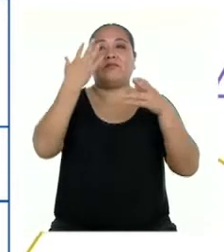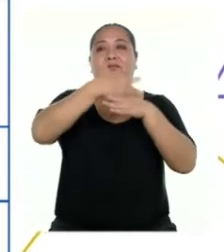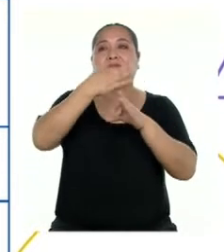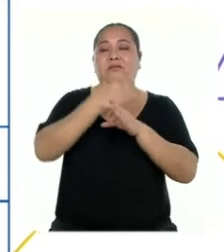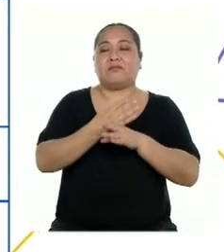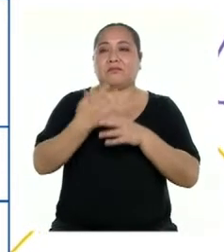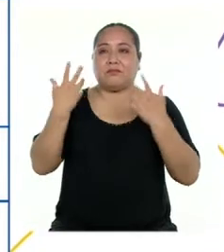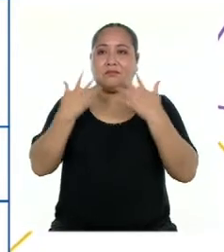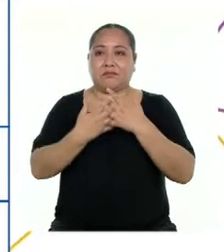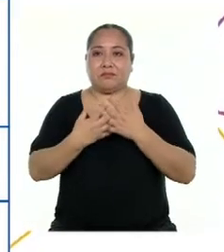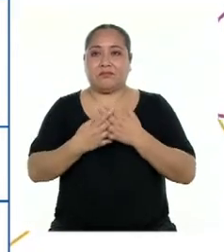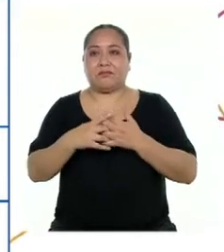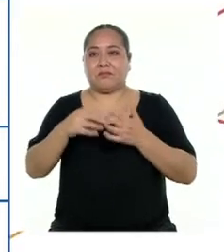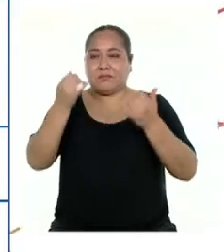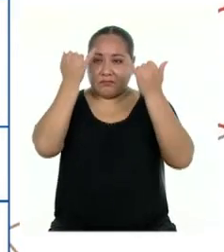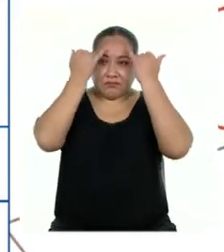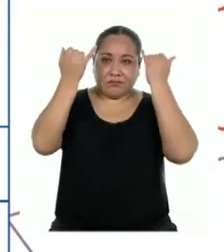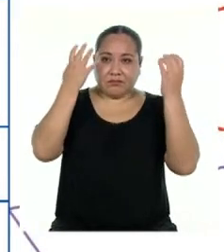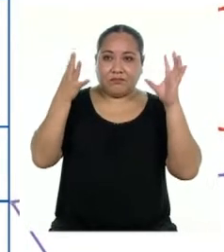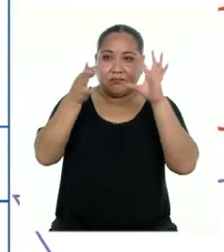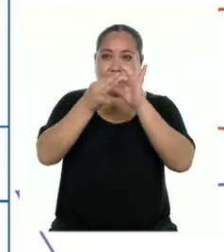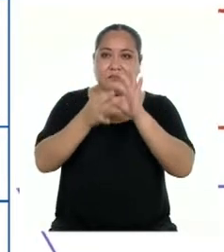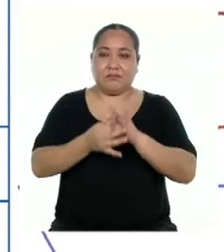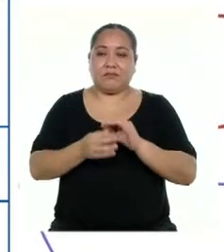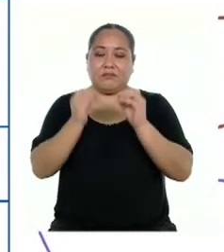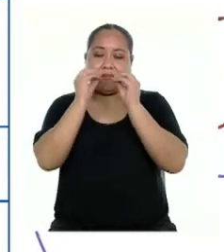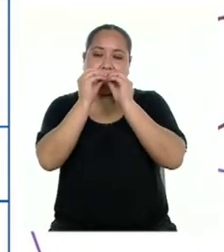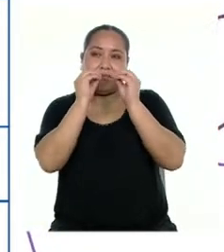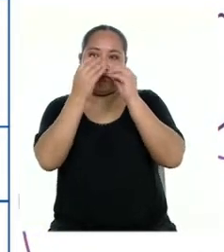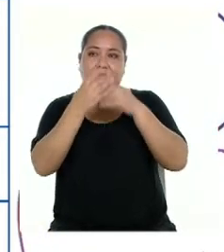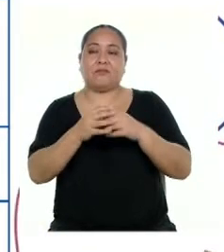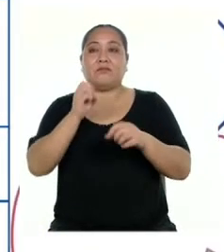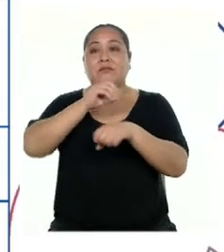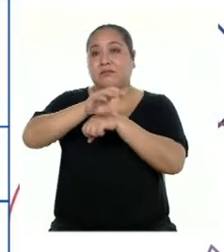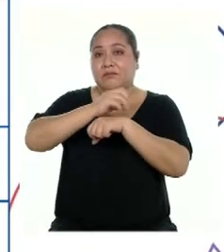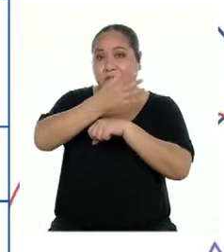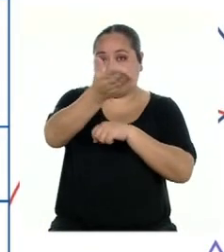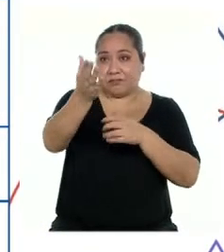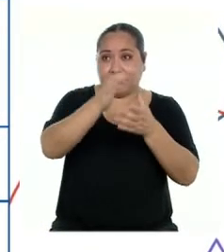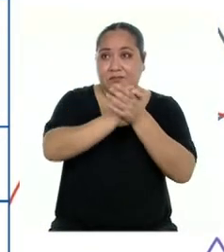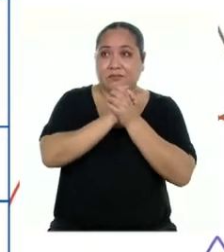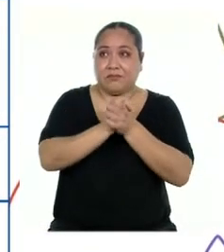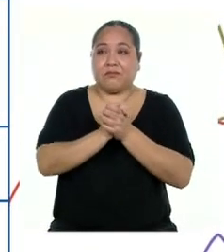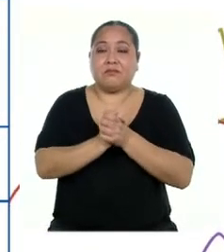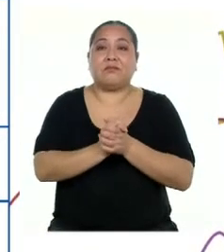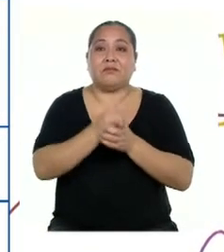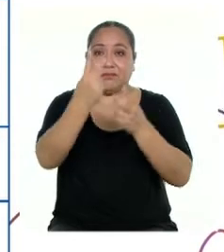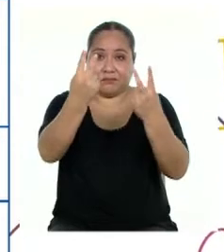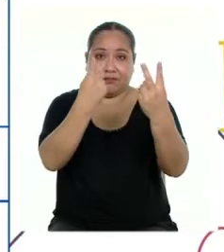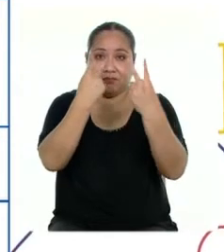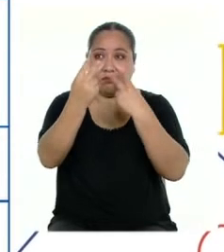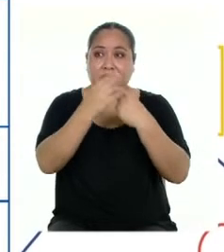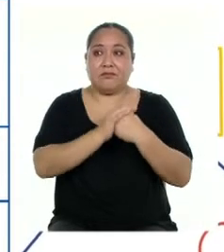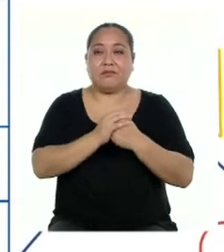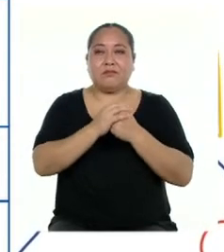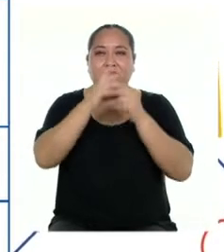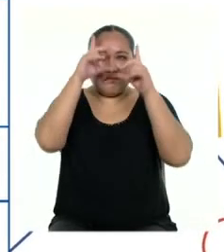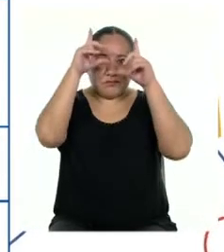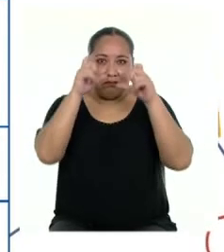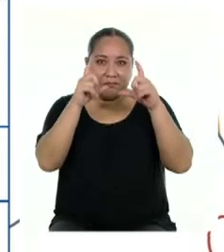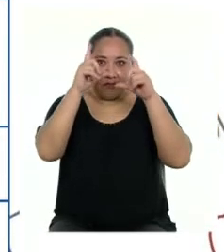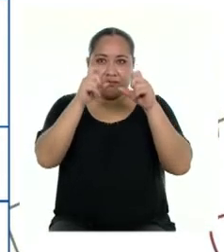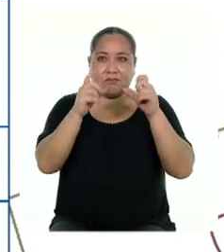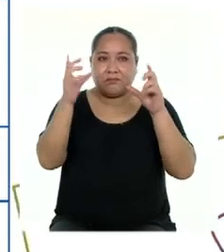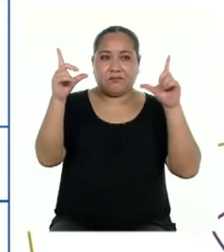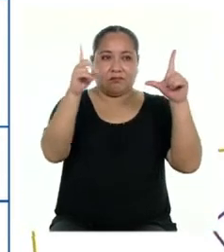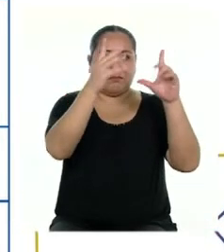cohesión y adecuación. Aconsejo a nuestras amigas y amigos que nos ven, que le tomen una foto